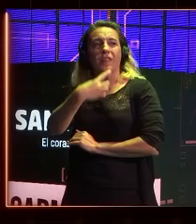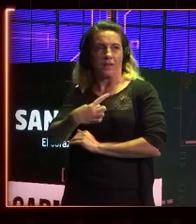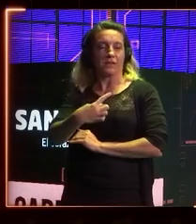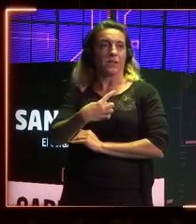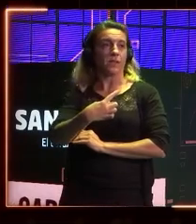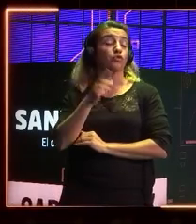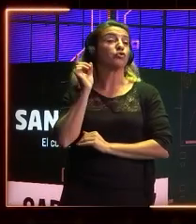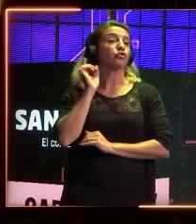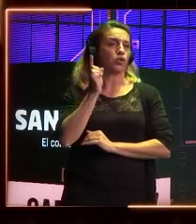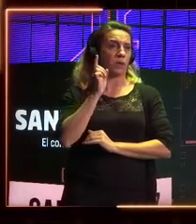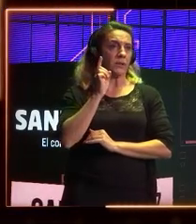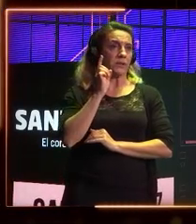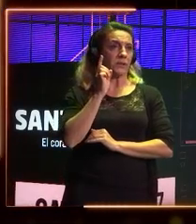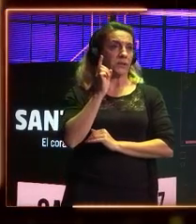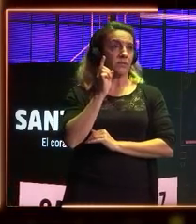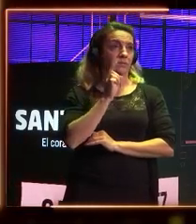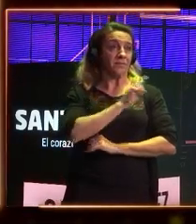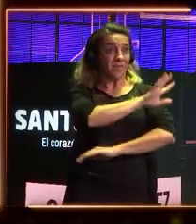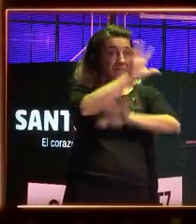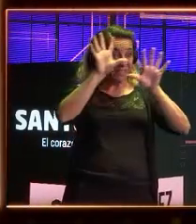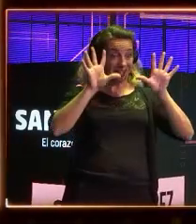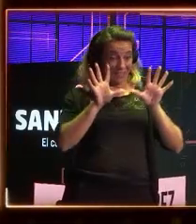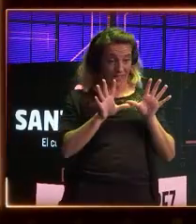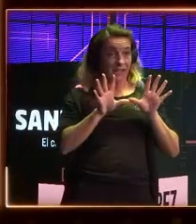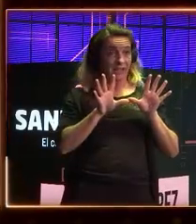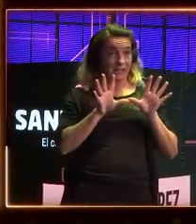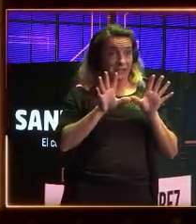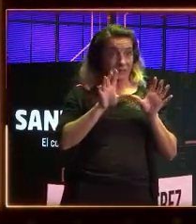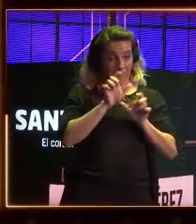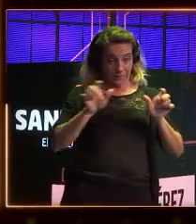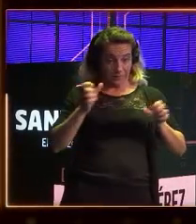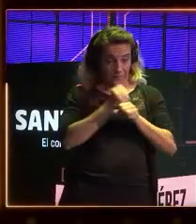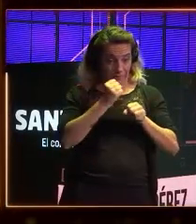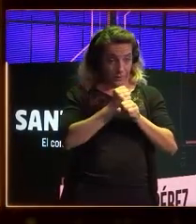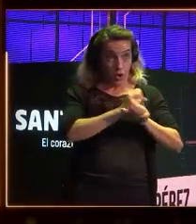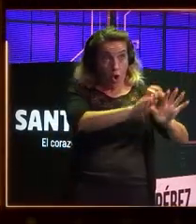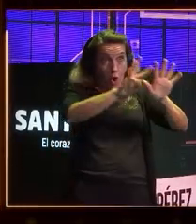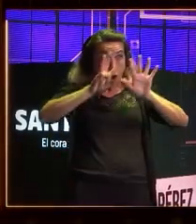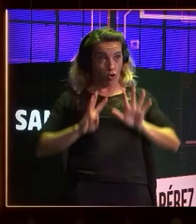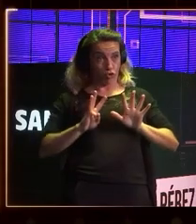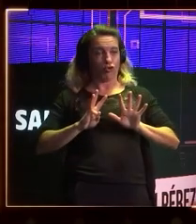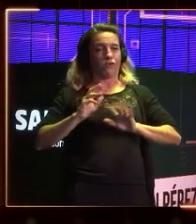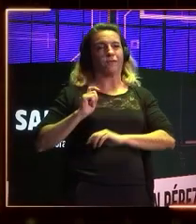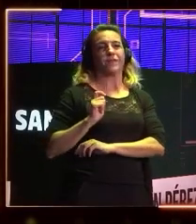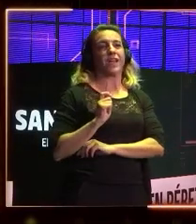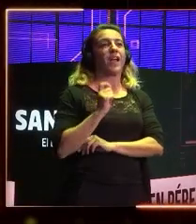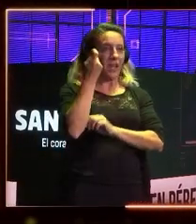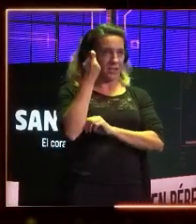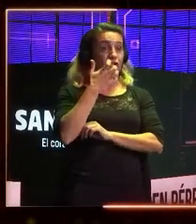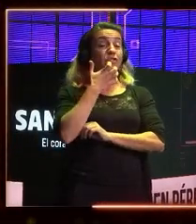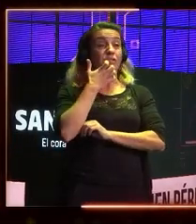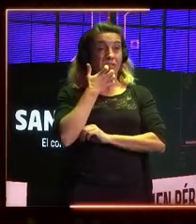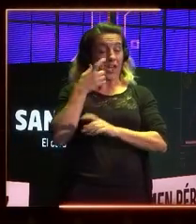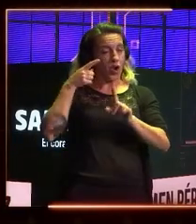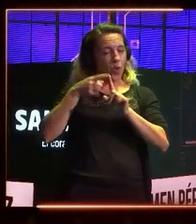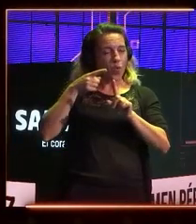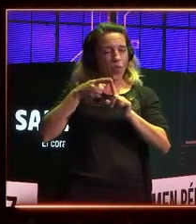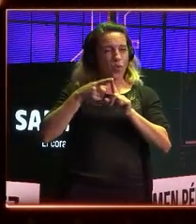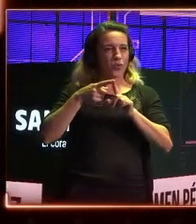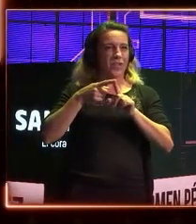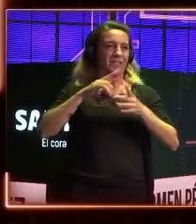solo 8 de cada 10 puestos de trabajo tienen el éxito si utilizan tecnología.